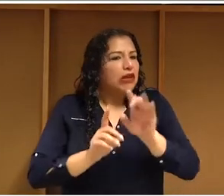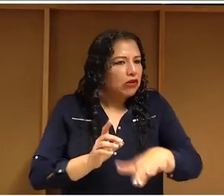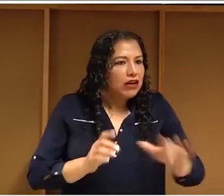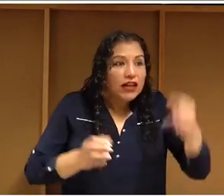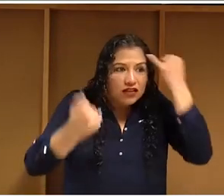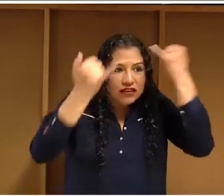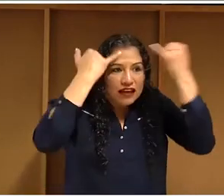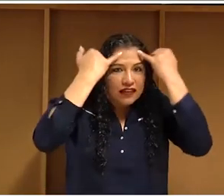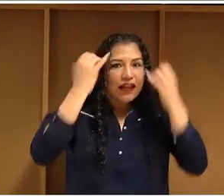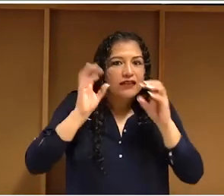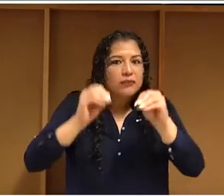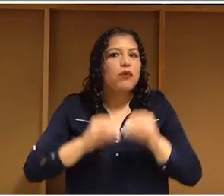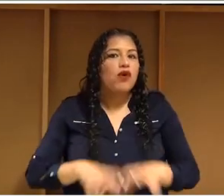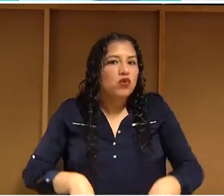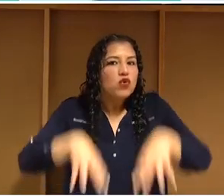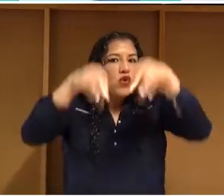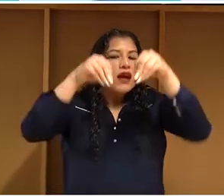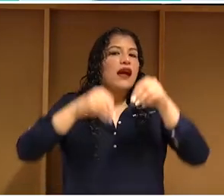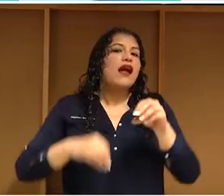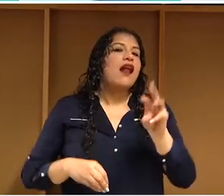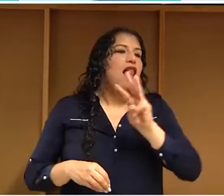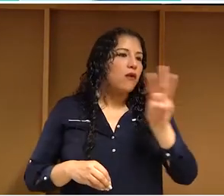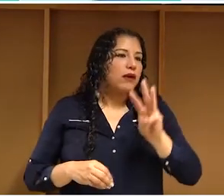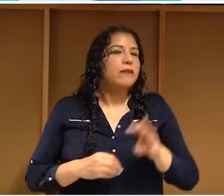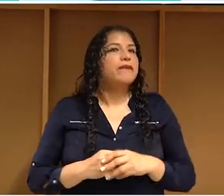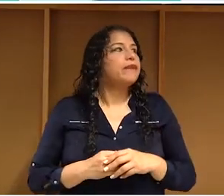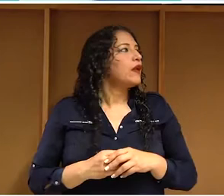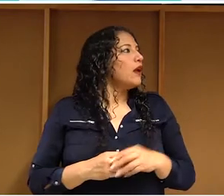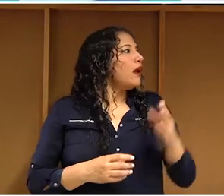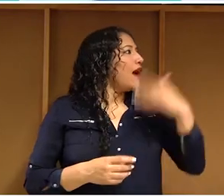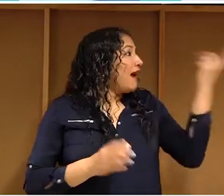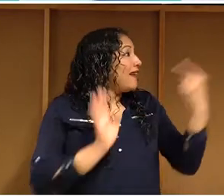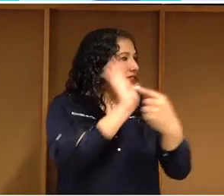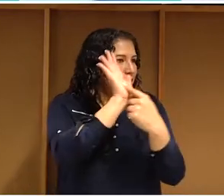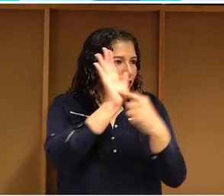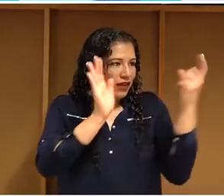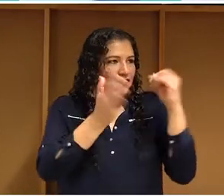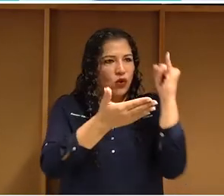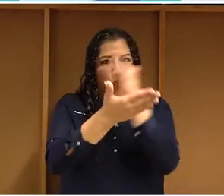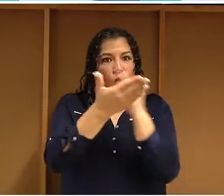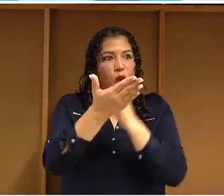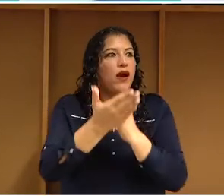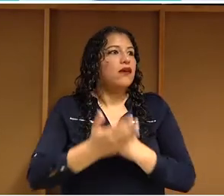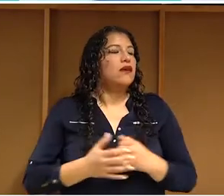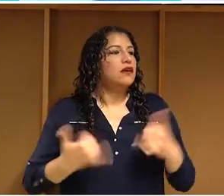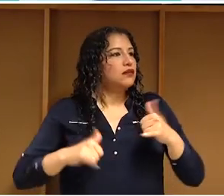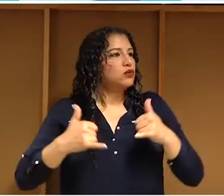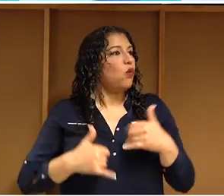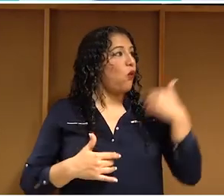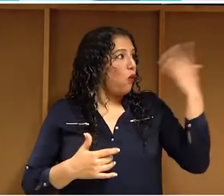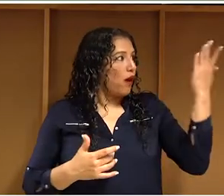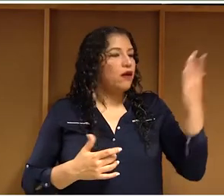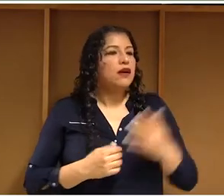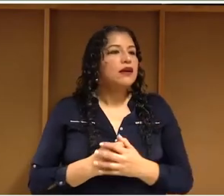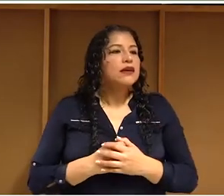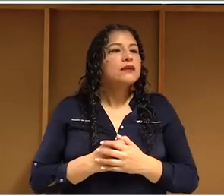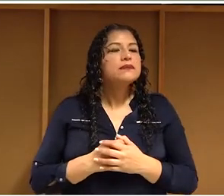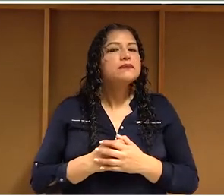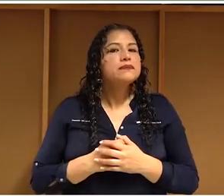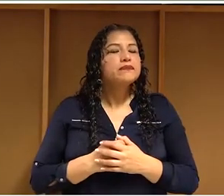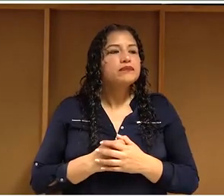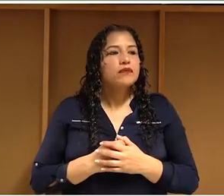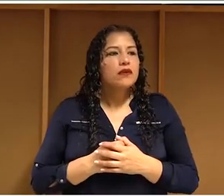ven no sé si ustedes saben qué es esto esto es Minecraft es un videojuego que hoy en día es de Microsoft pero es un videojuego un poco raro